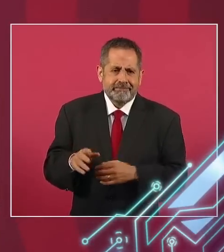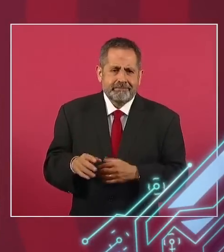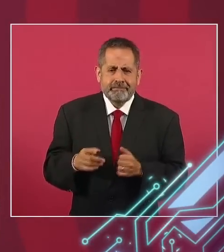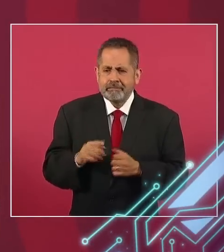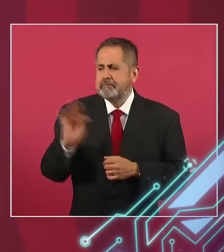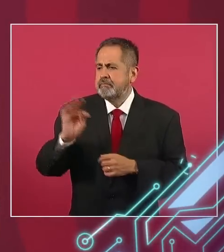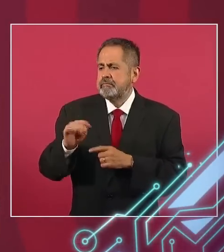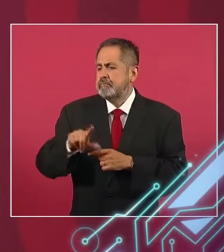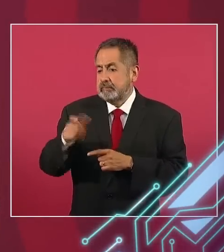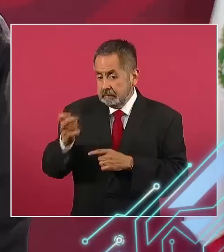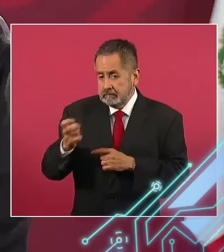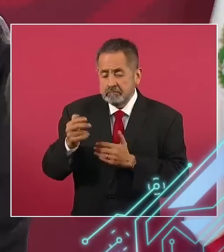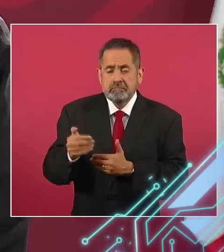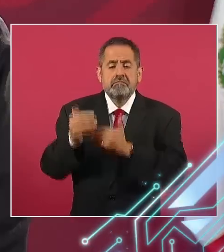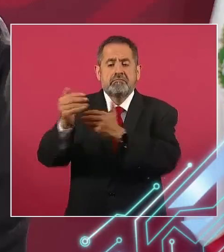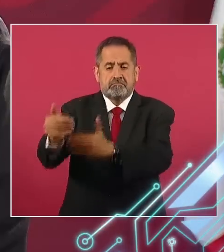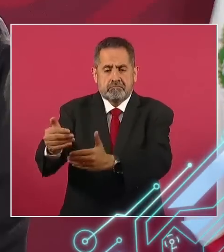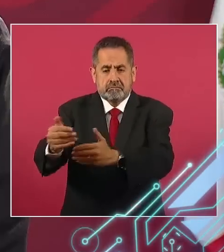hasta posponer.